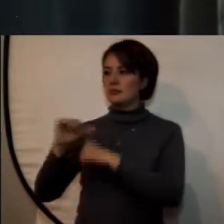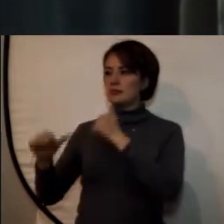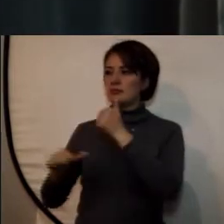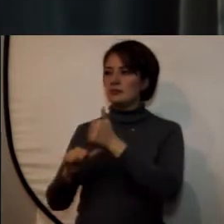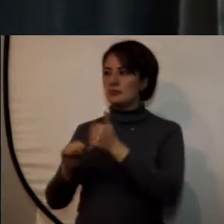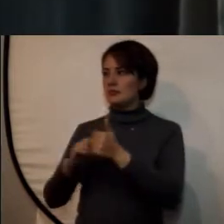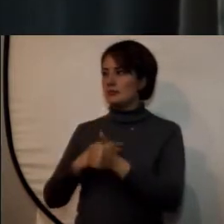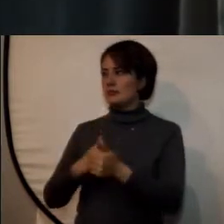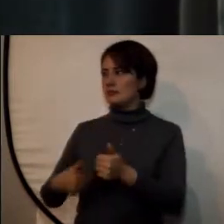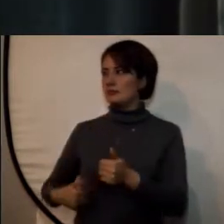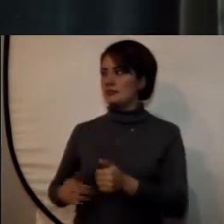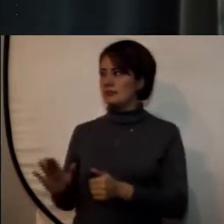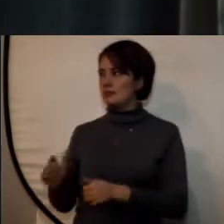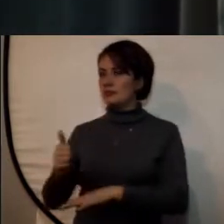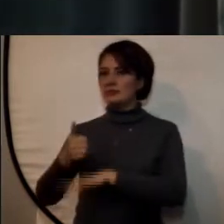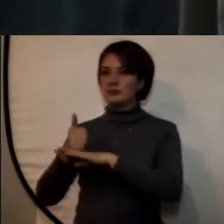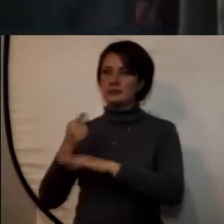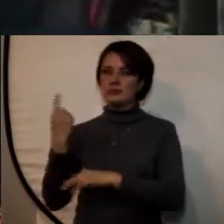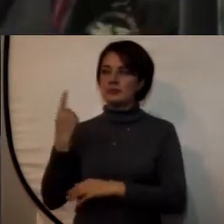general